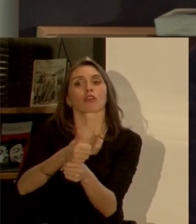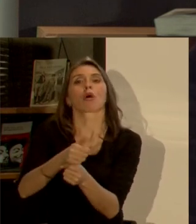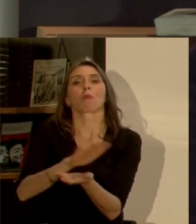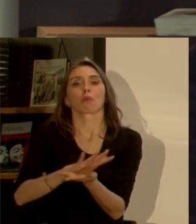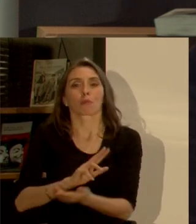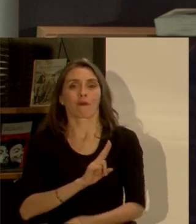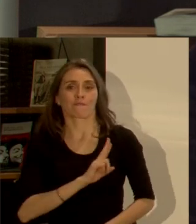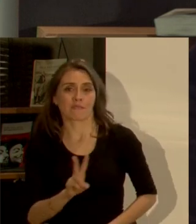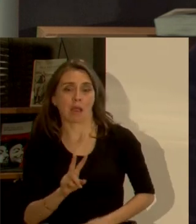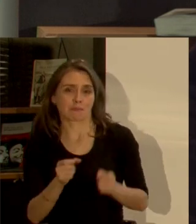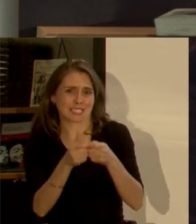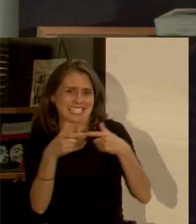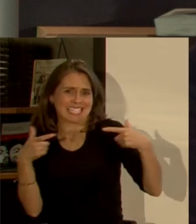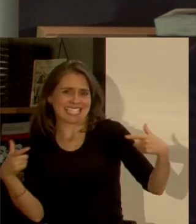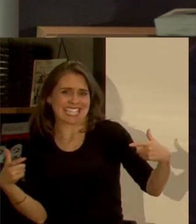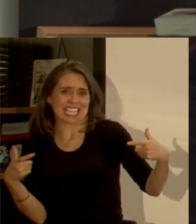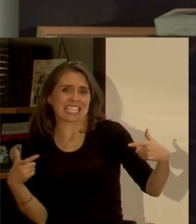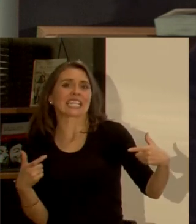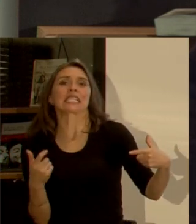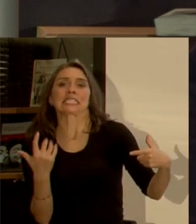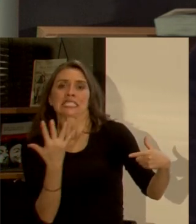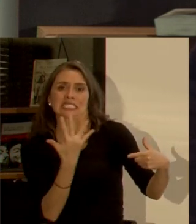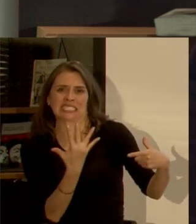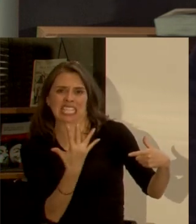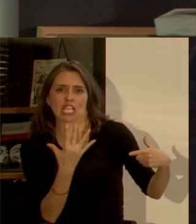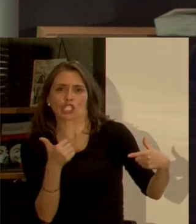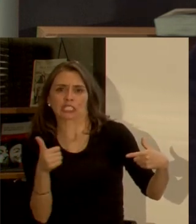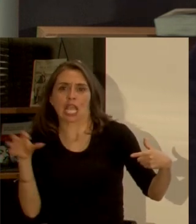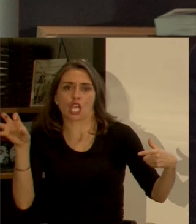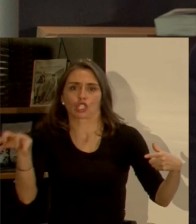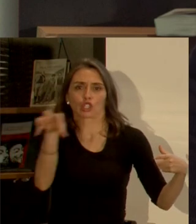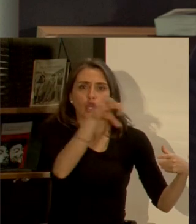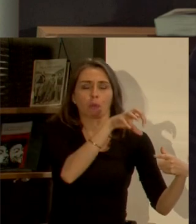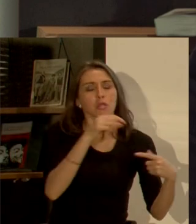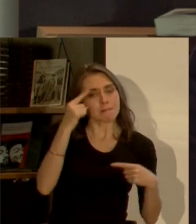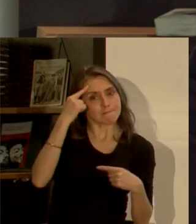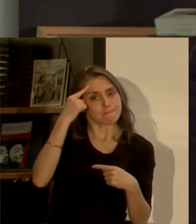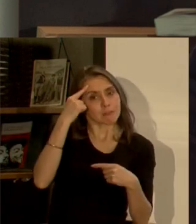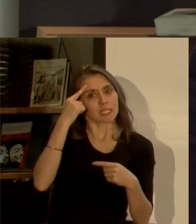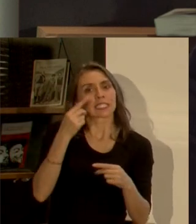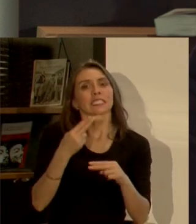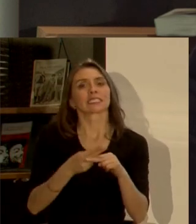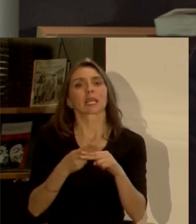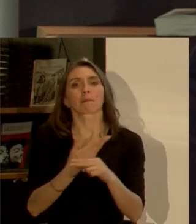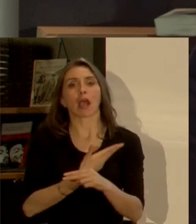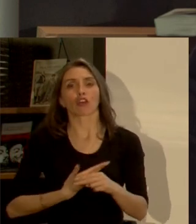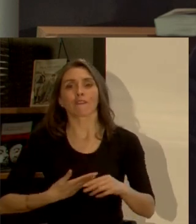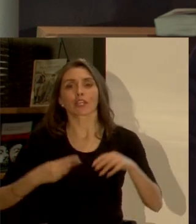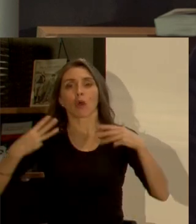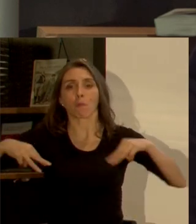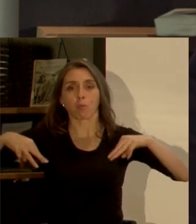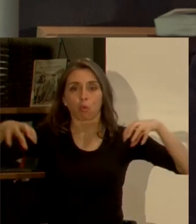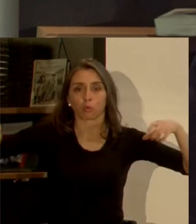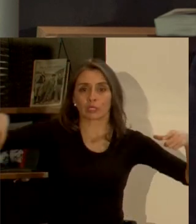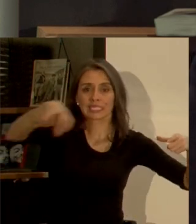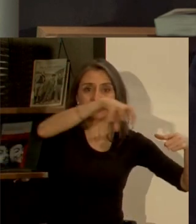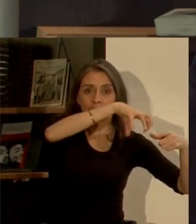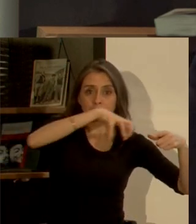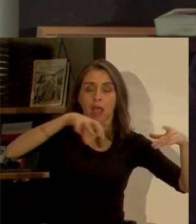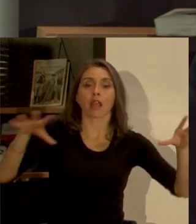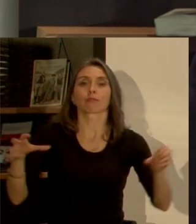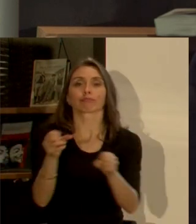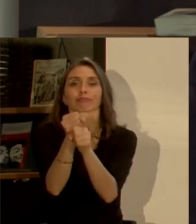por ejemplo Valparaíso que son 5 o 6 comunas se puede explorar gobiernos intermunicipales con una agencia potente y con traspaso de